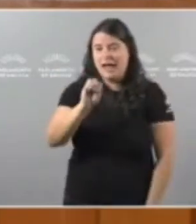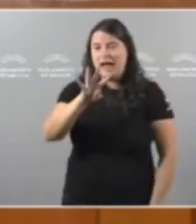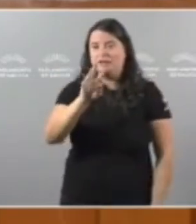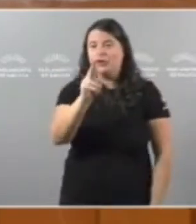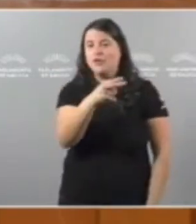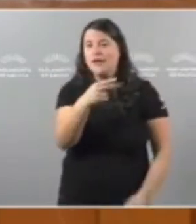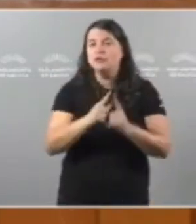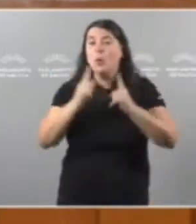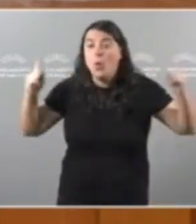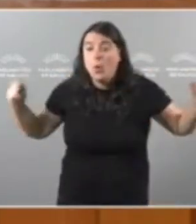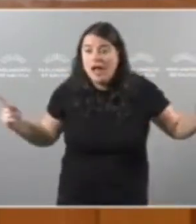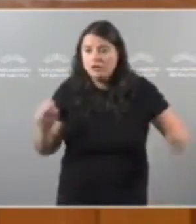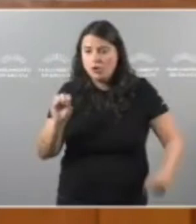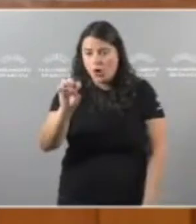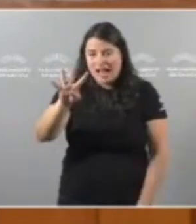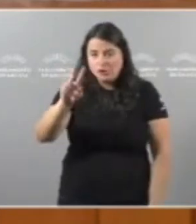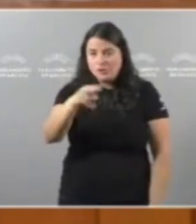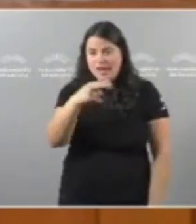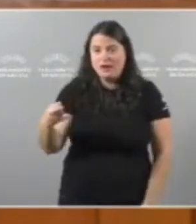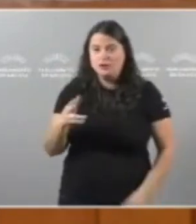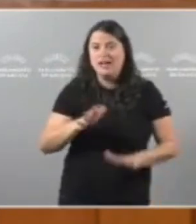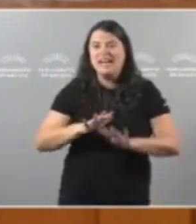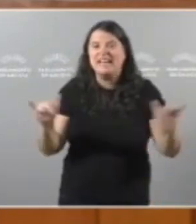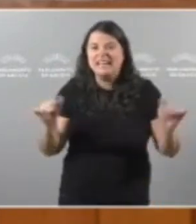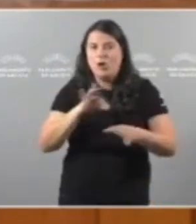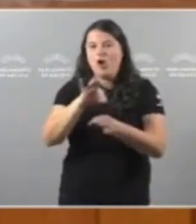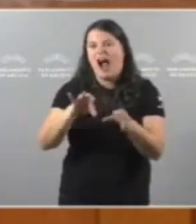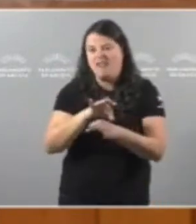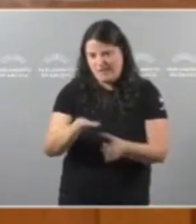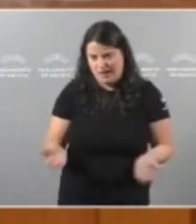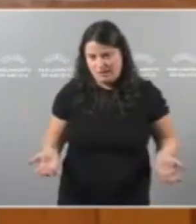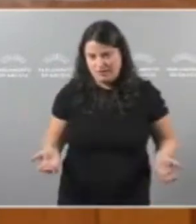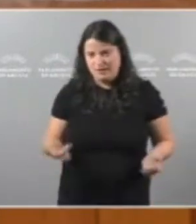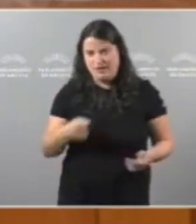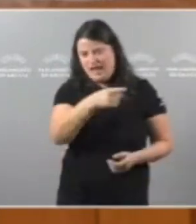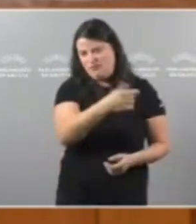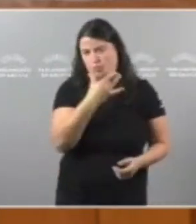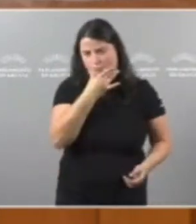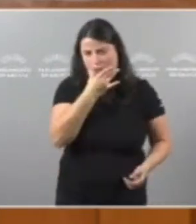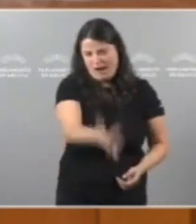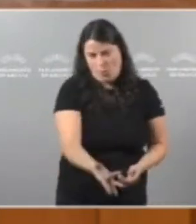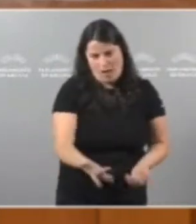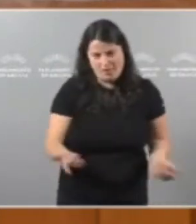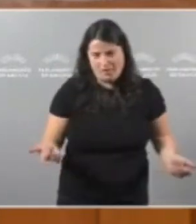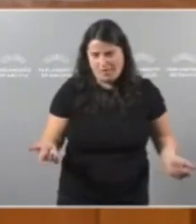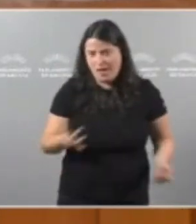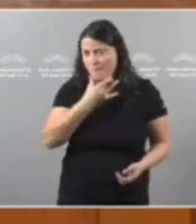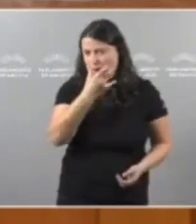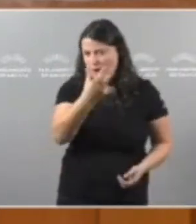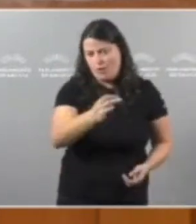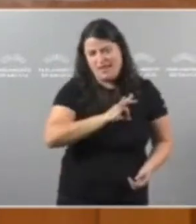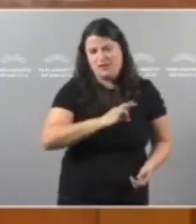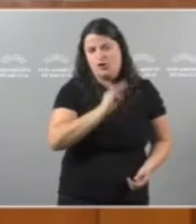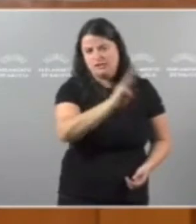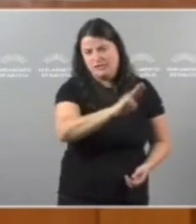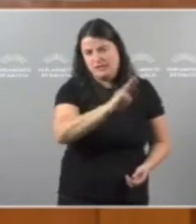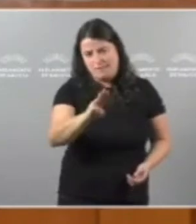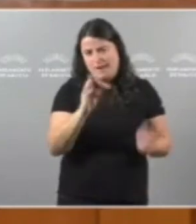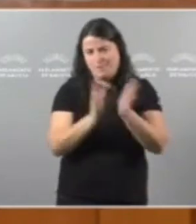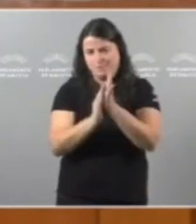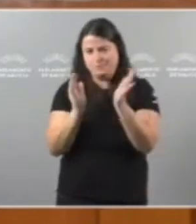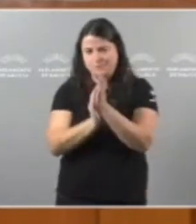o ano Nin che dá para un café E unha auténtica desvergoña Señorías do Partido Popular